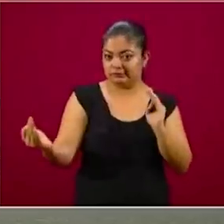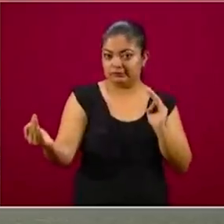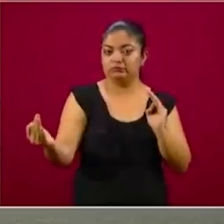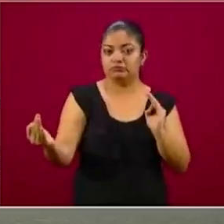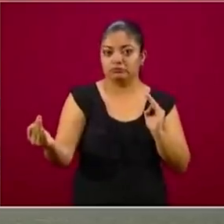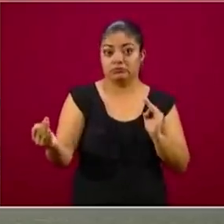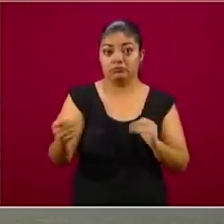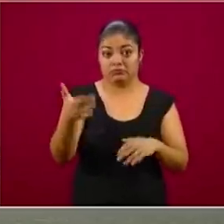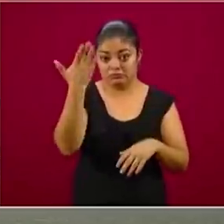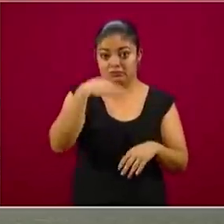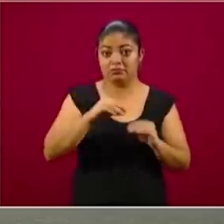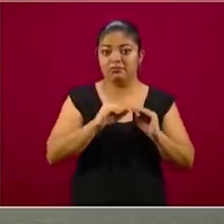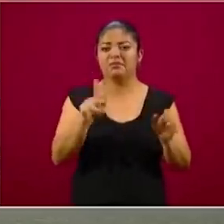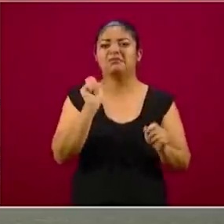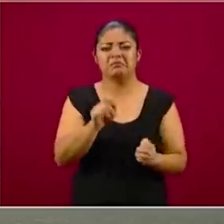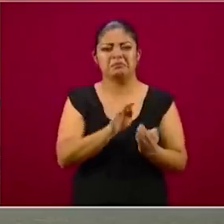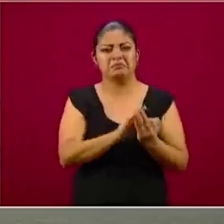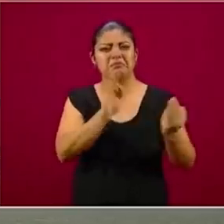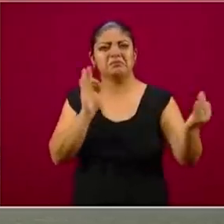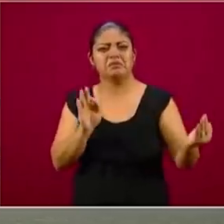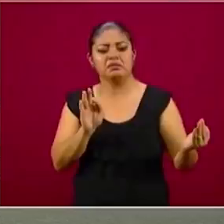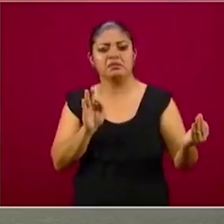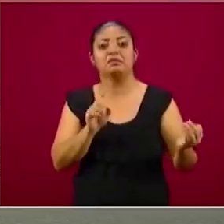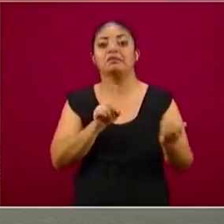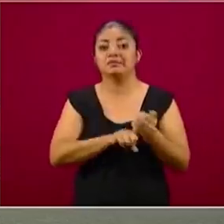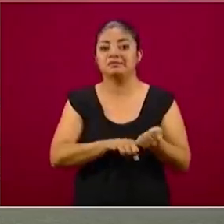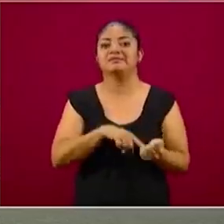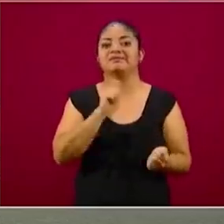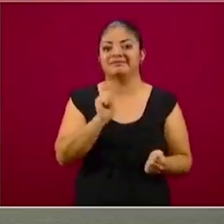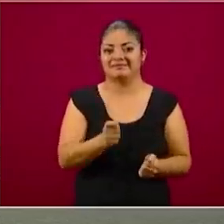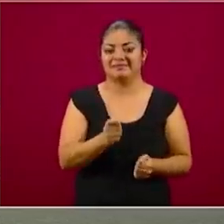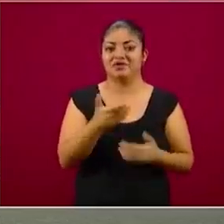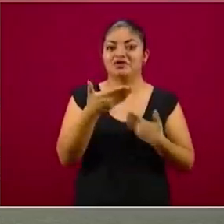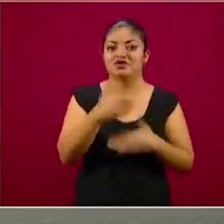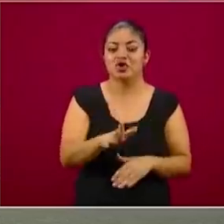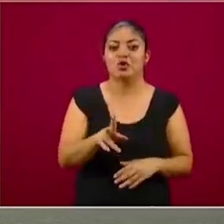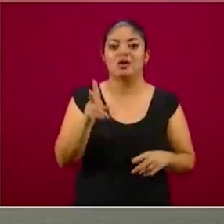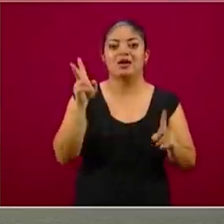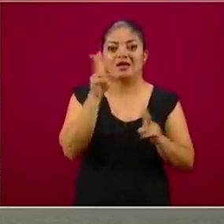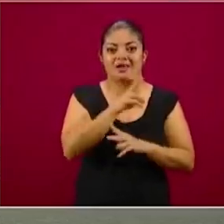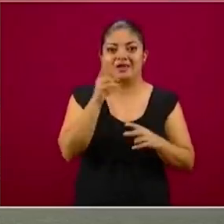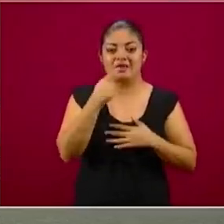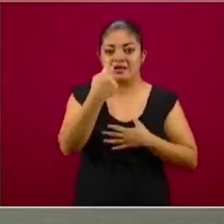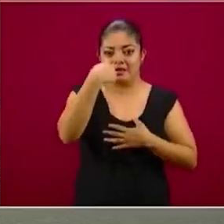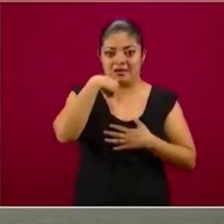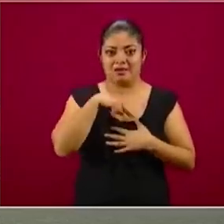y hemos aclarado que la sana distancia es principalmente respecto a la vía respiratoria,